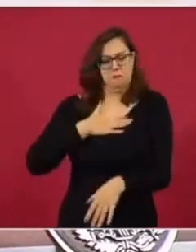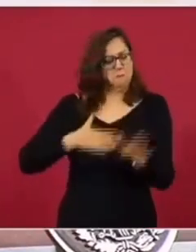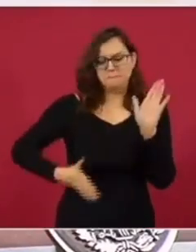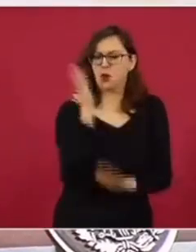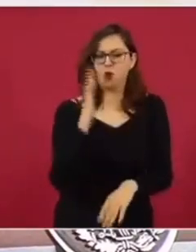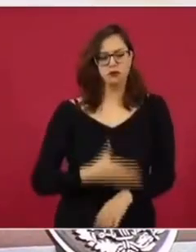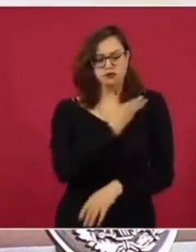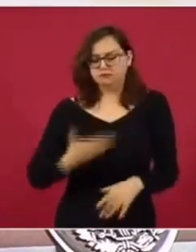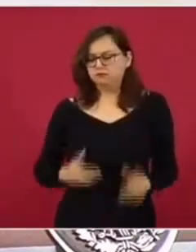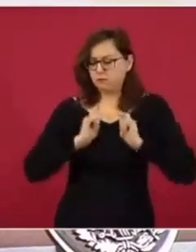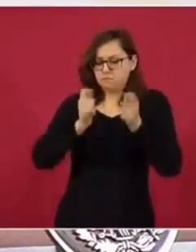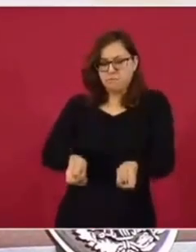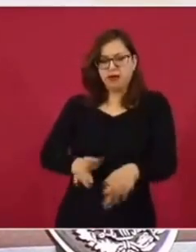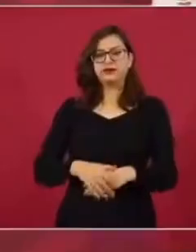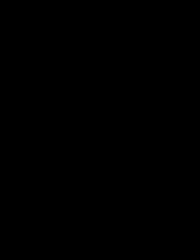Dejo la presidencia.